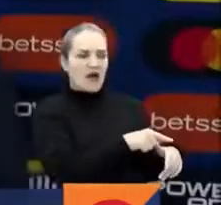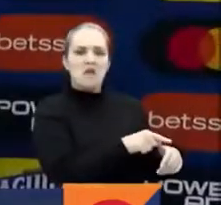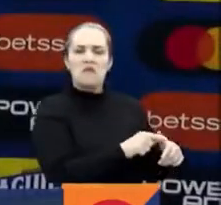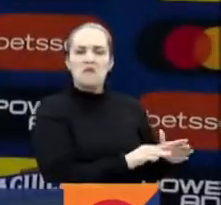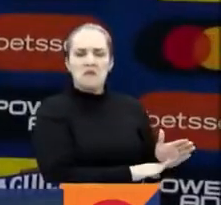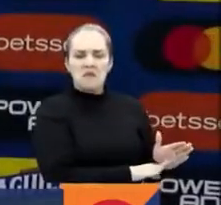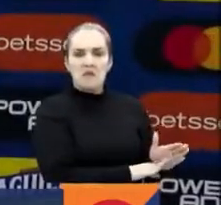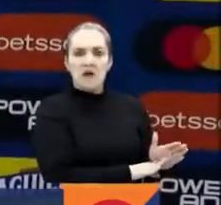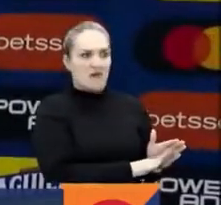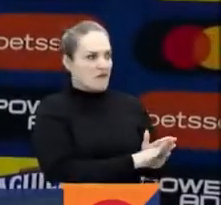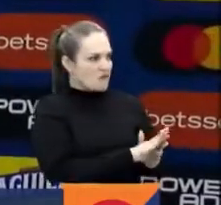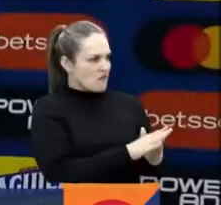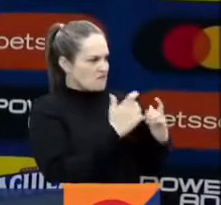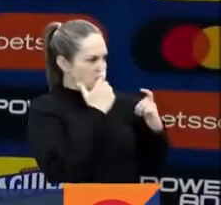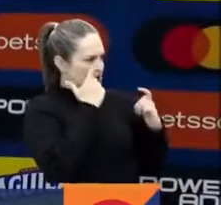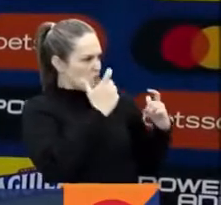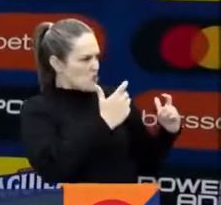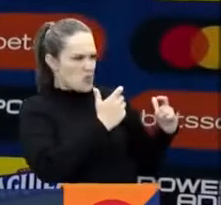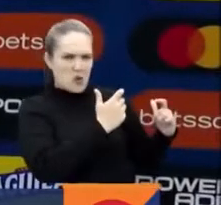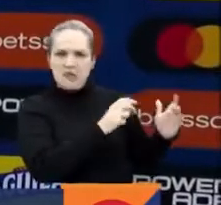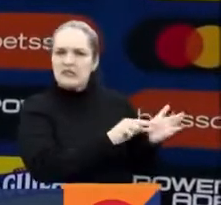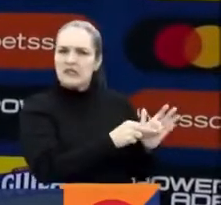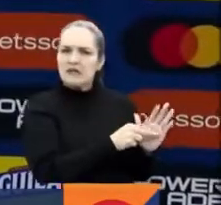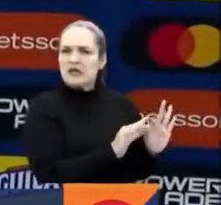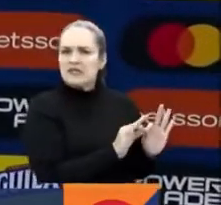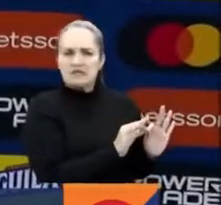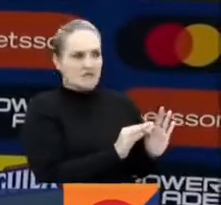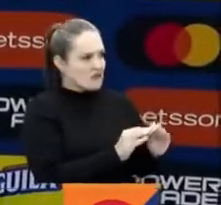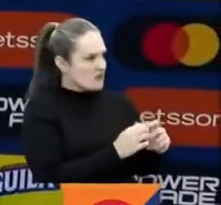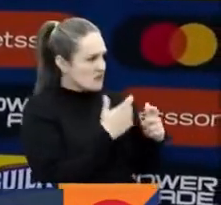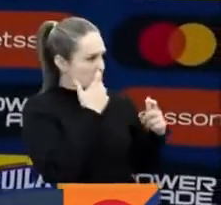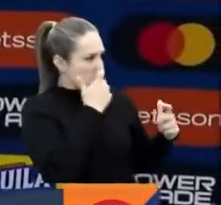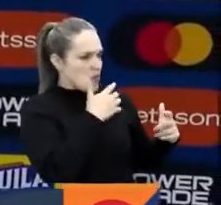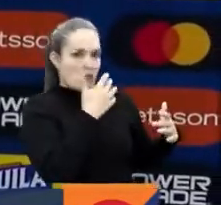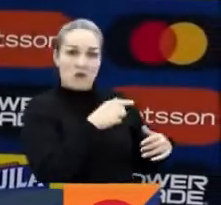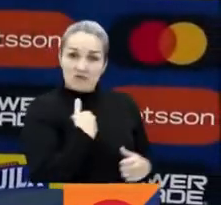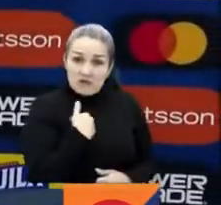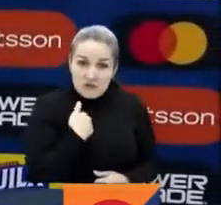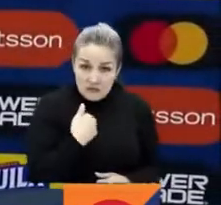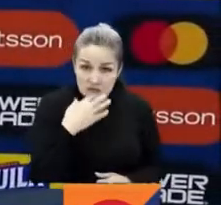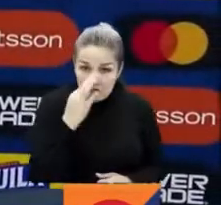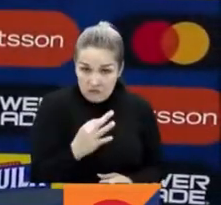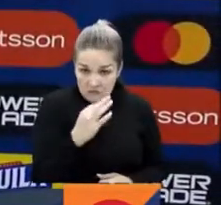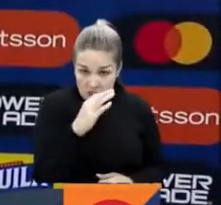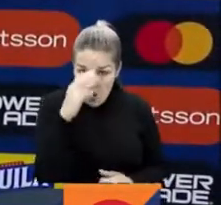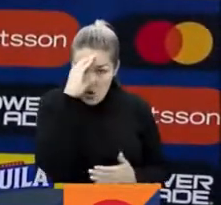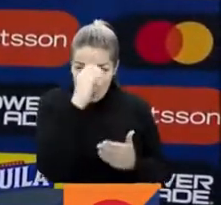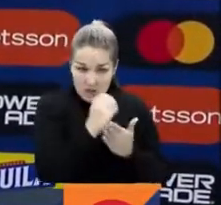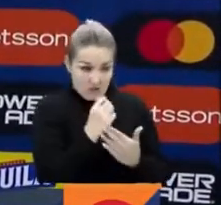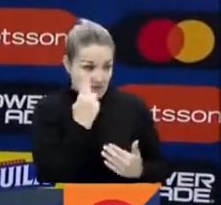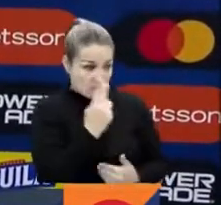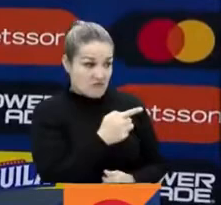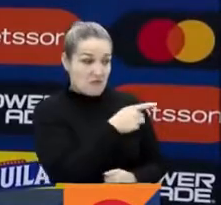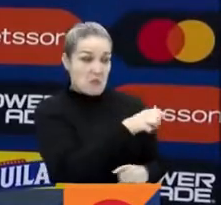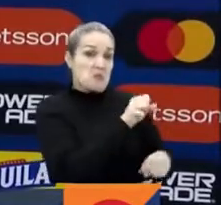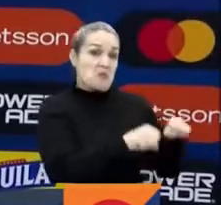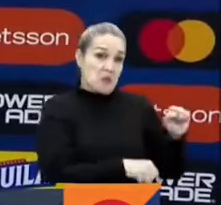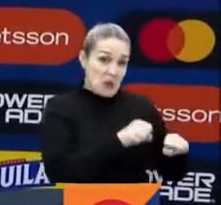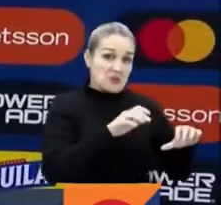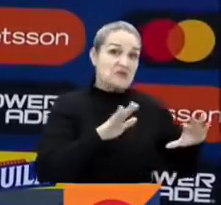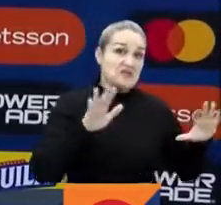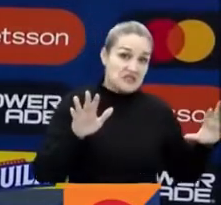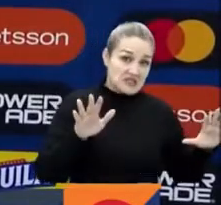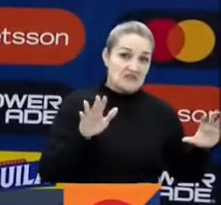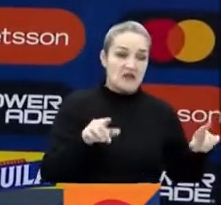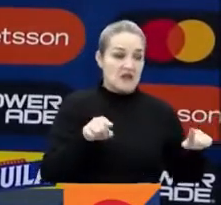más. Creo que desde mi perspectiva, pues Chile es un equipo que podría ser muy favorito, también